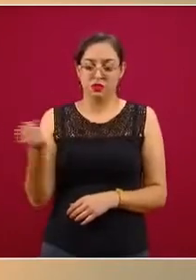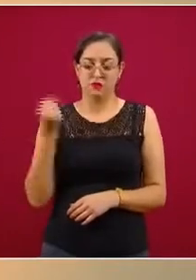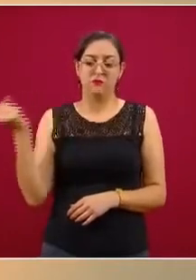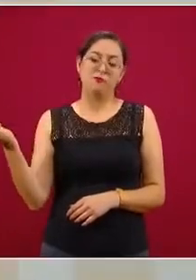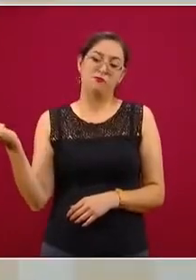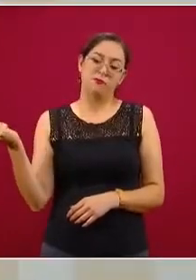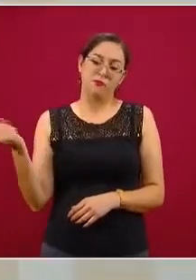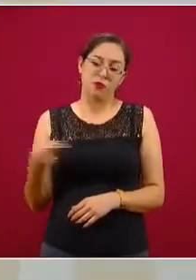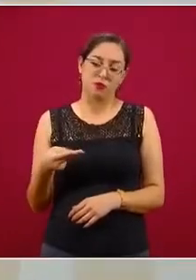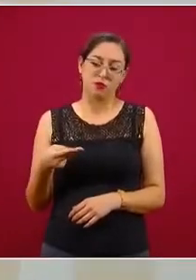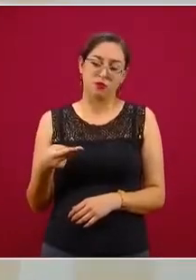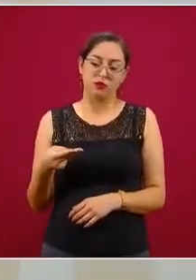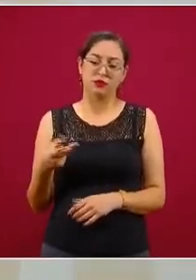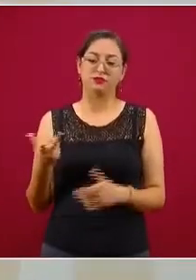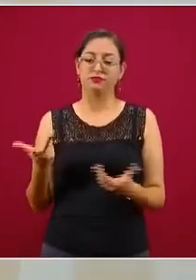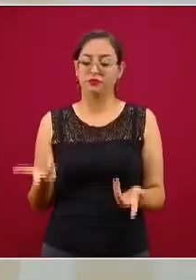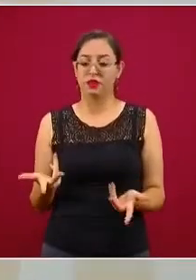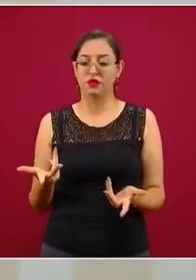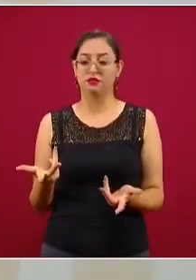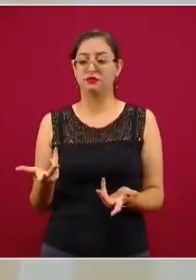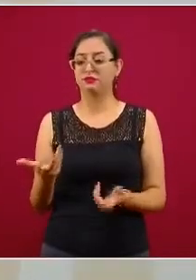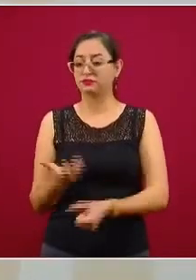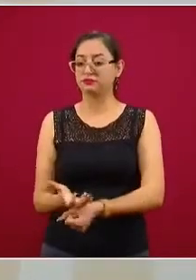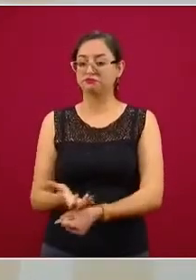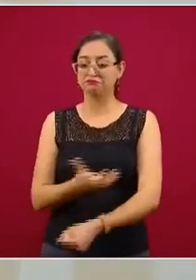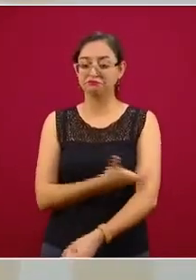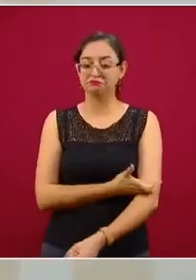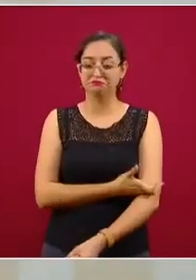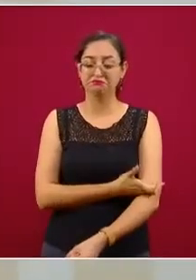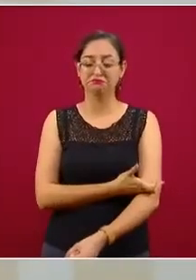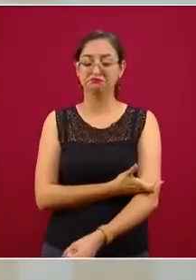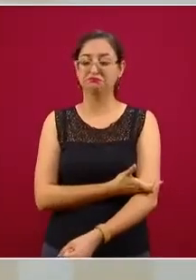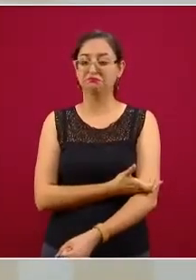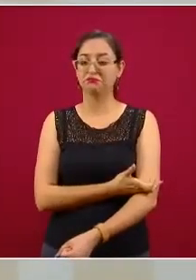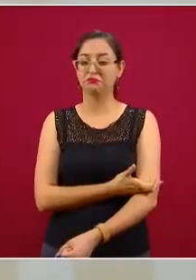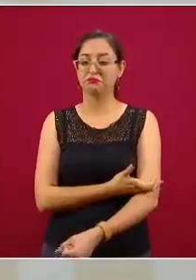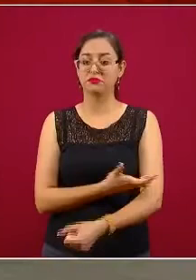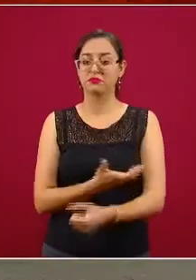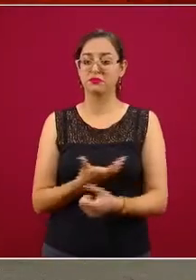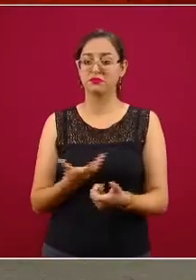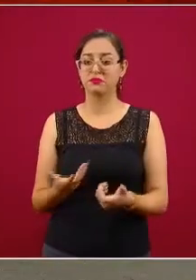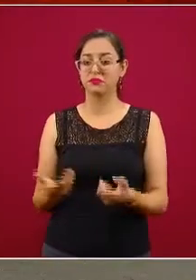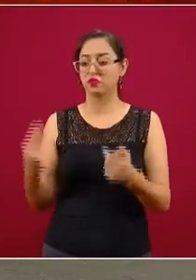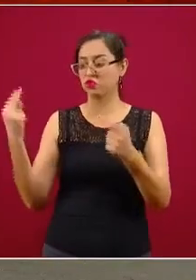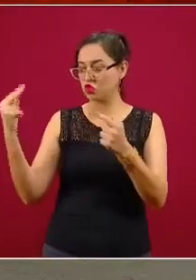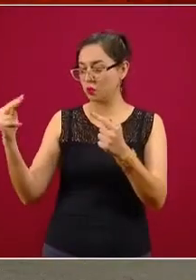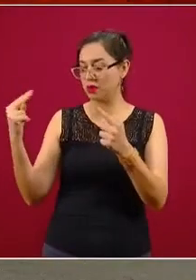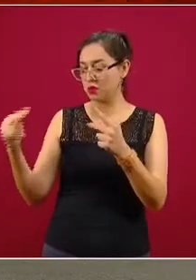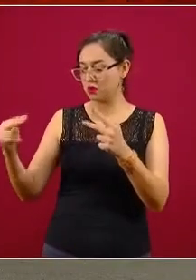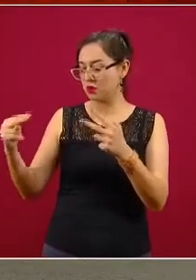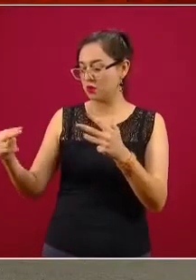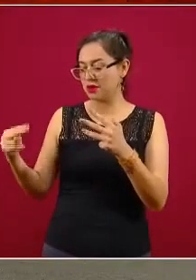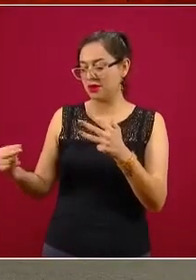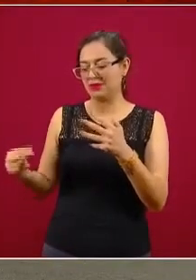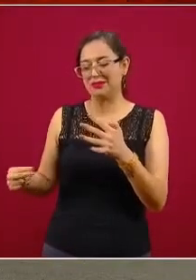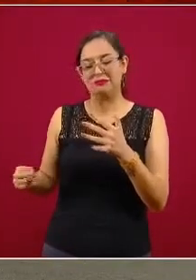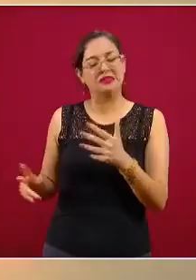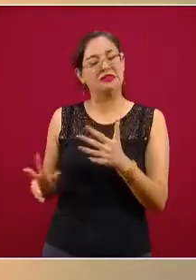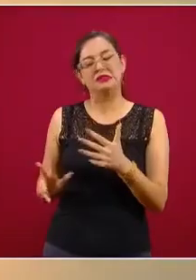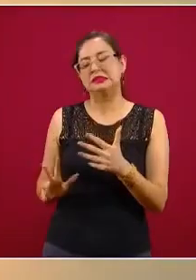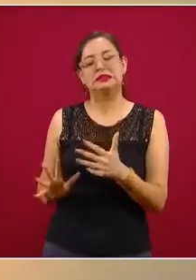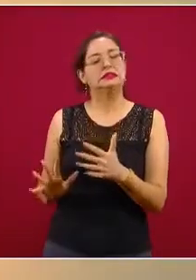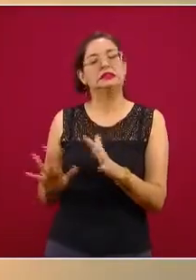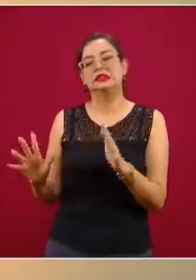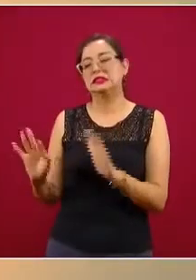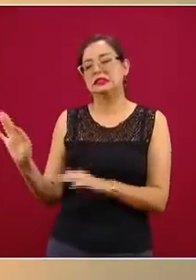muy grande de colaboradores, que la verdad es que preferiría no decirlos todos por temor a que se me